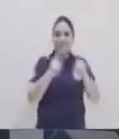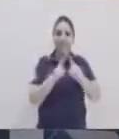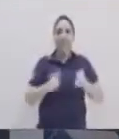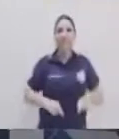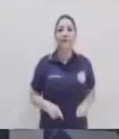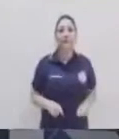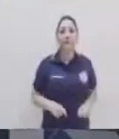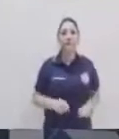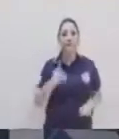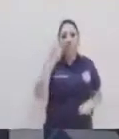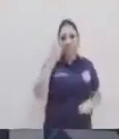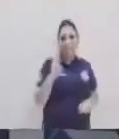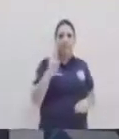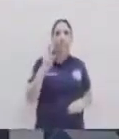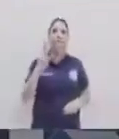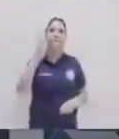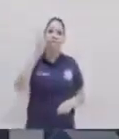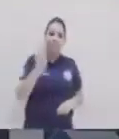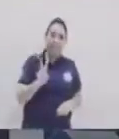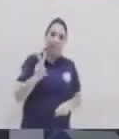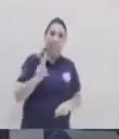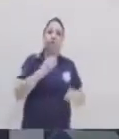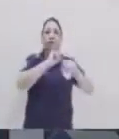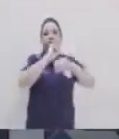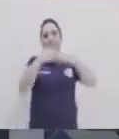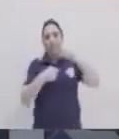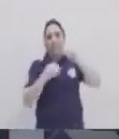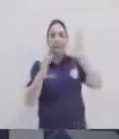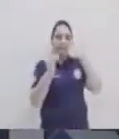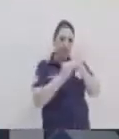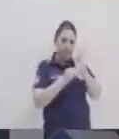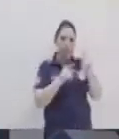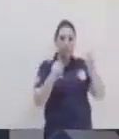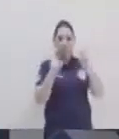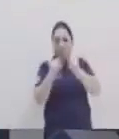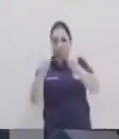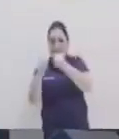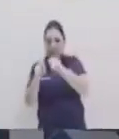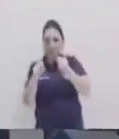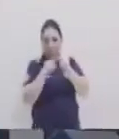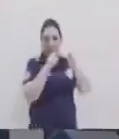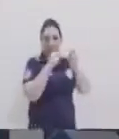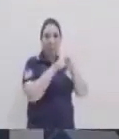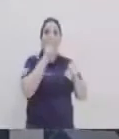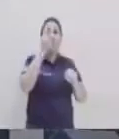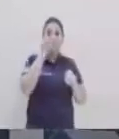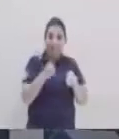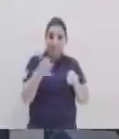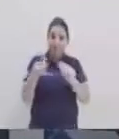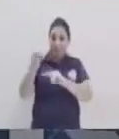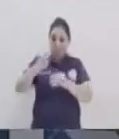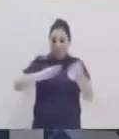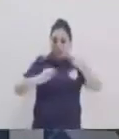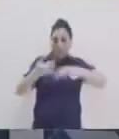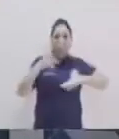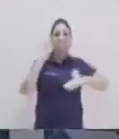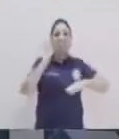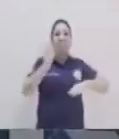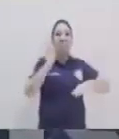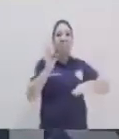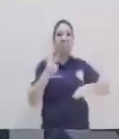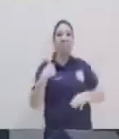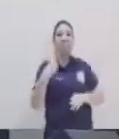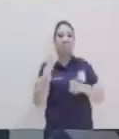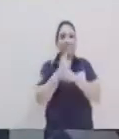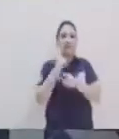punto R. Y de igual manera, pues con el vértice podemos llegar a concluir que sí hicimos bien las medidas y nos quedó muy bien nuestra parábola.